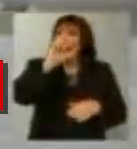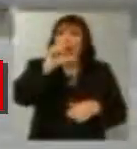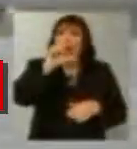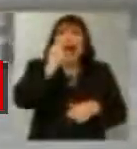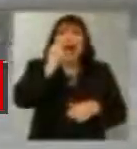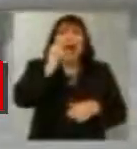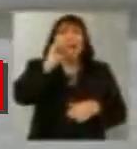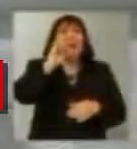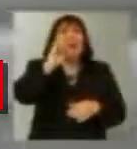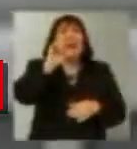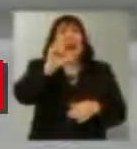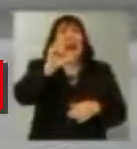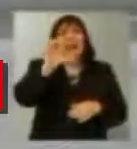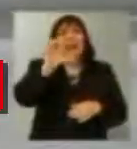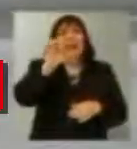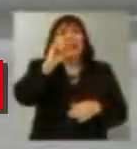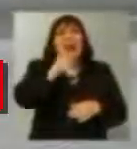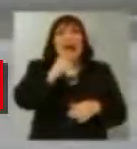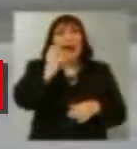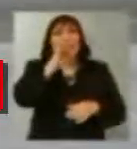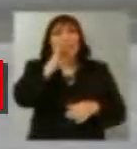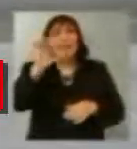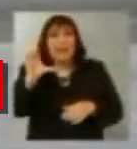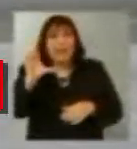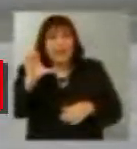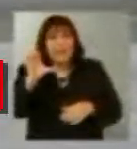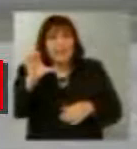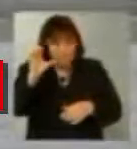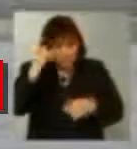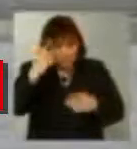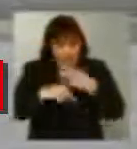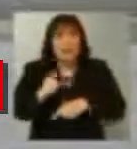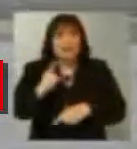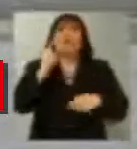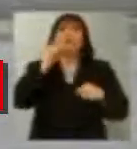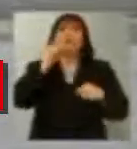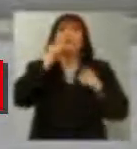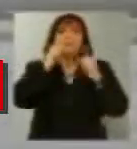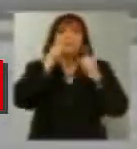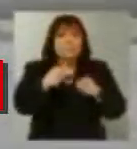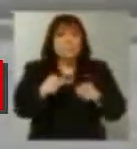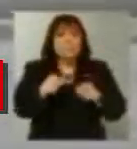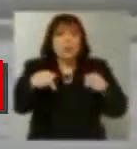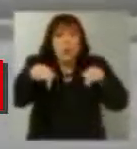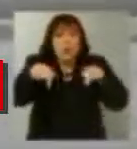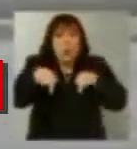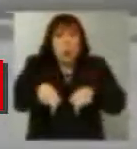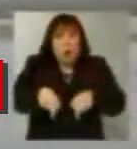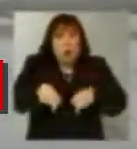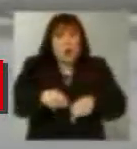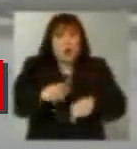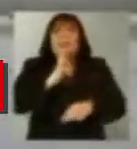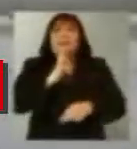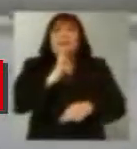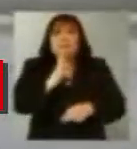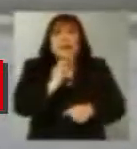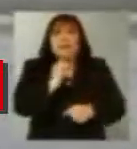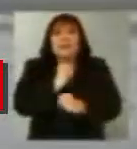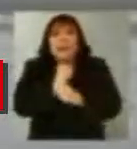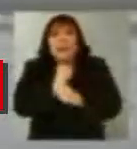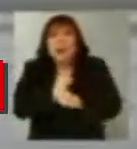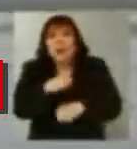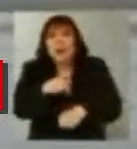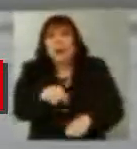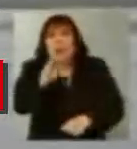Pluna y realmente la transformó. Tanto es así que hoy los resultados operativos de